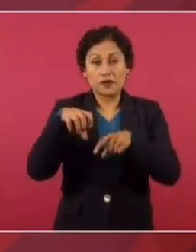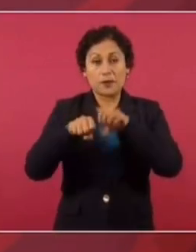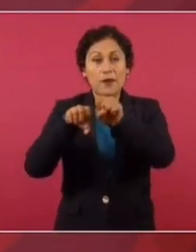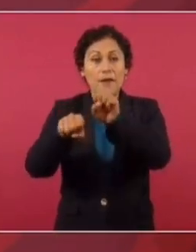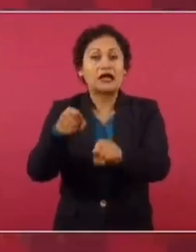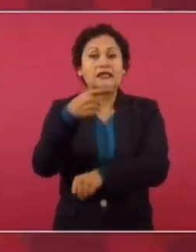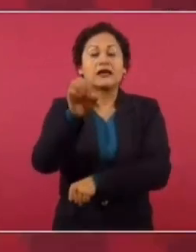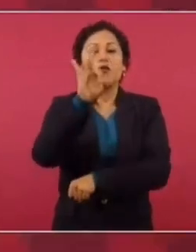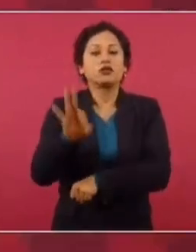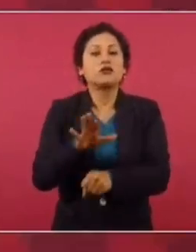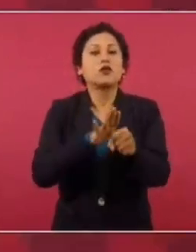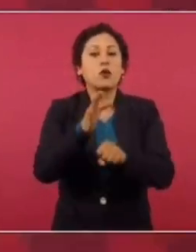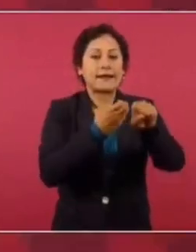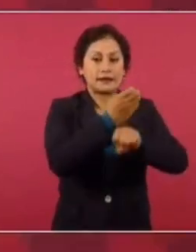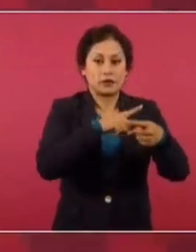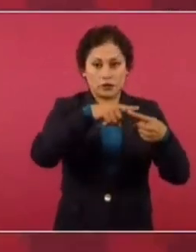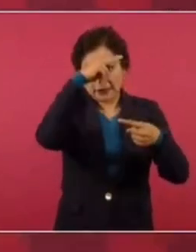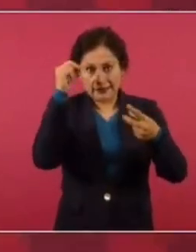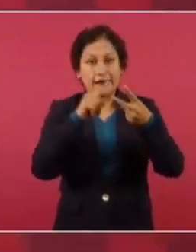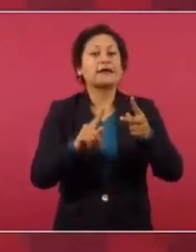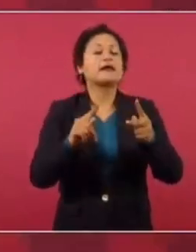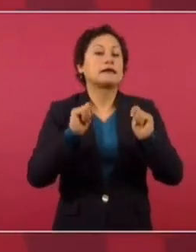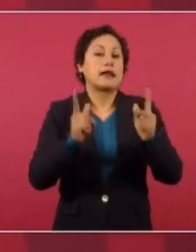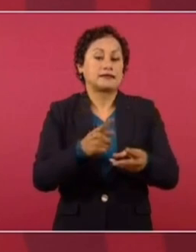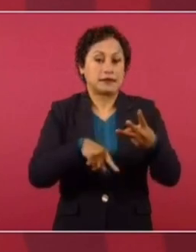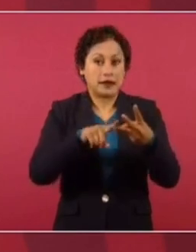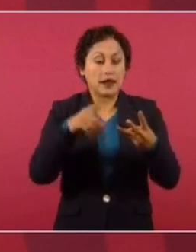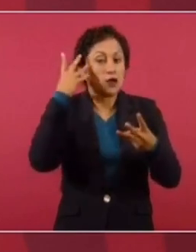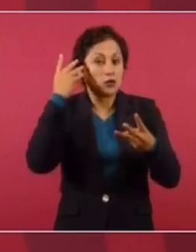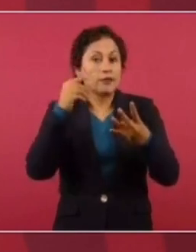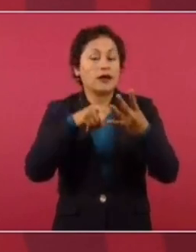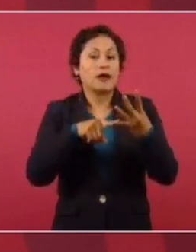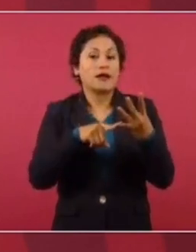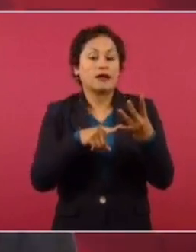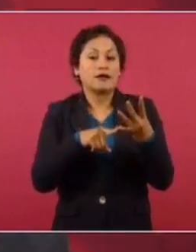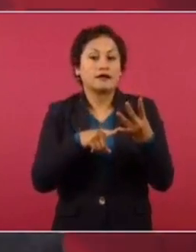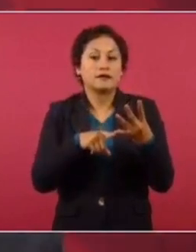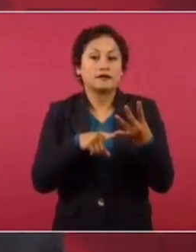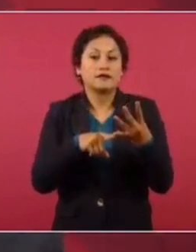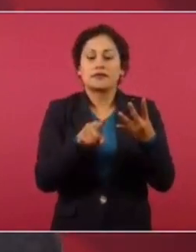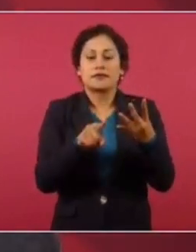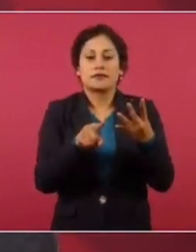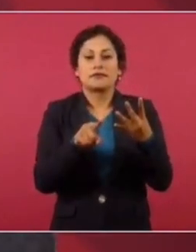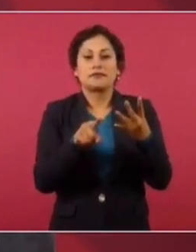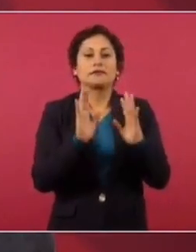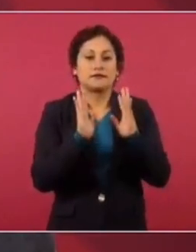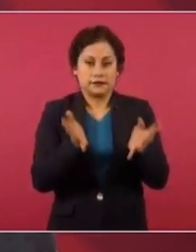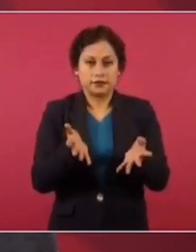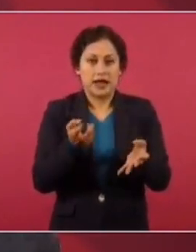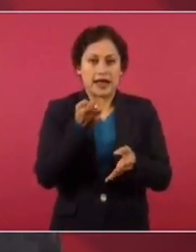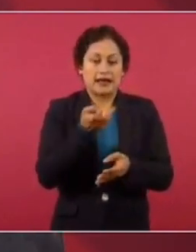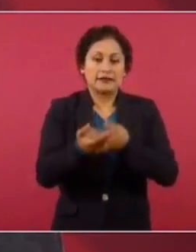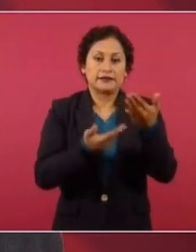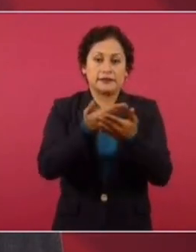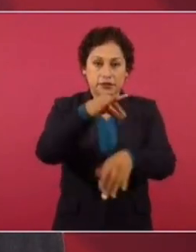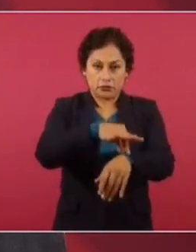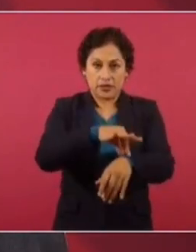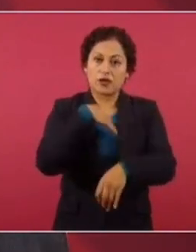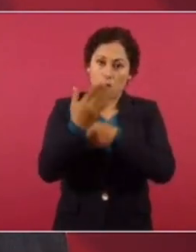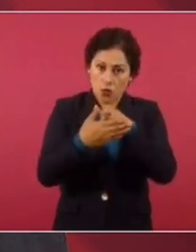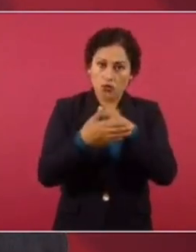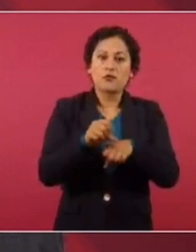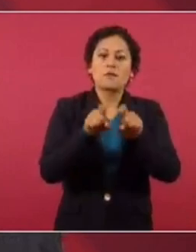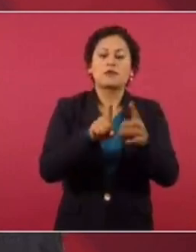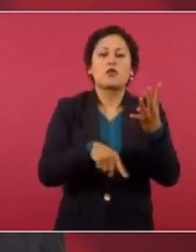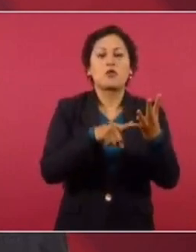en Nayarit, Tlaxcala, Colima. Y vamos a estar con un buen servicio médico próximamente en